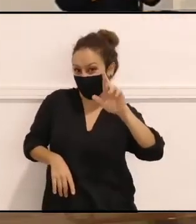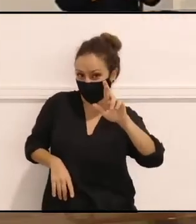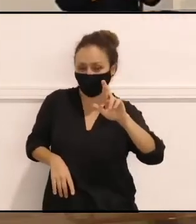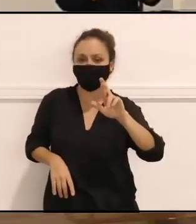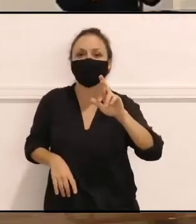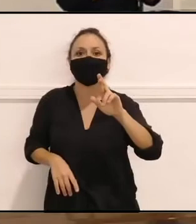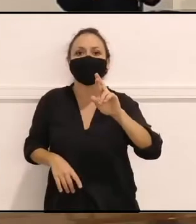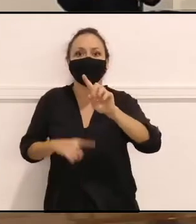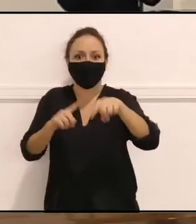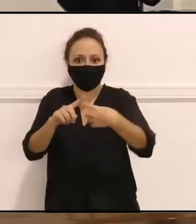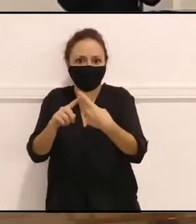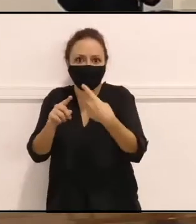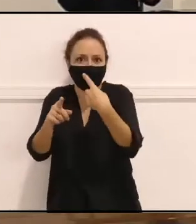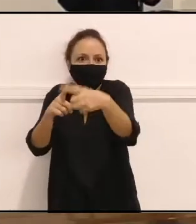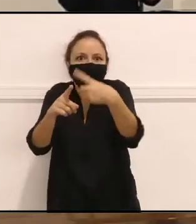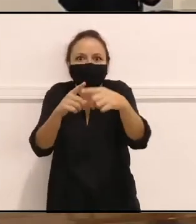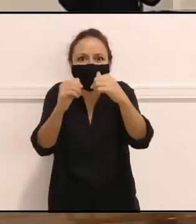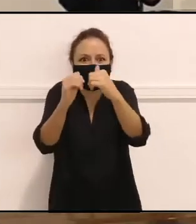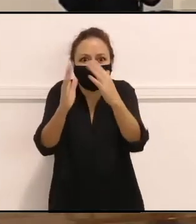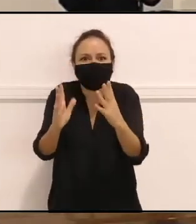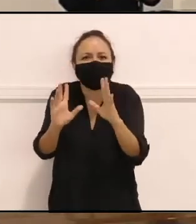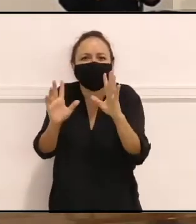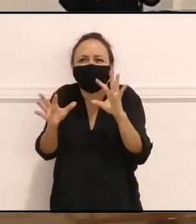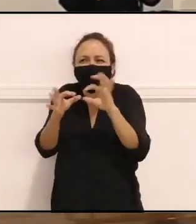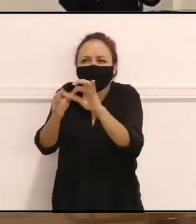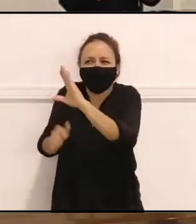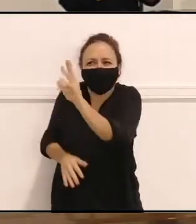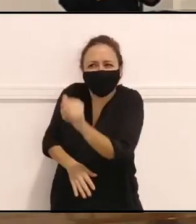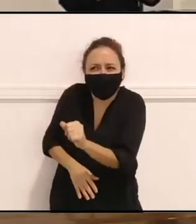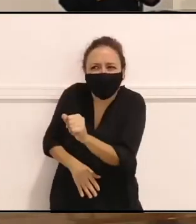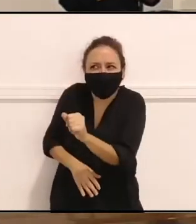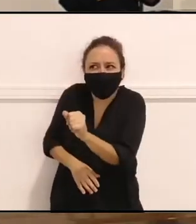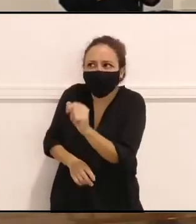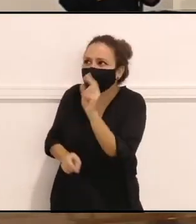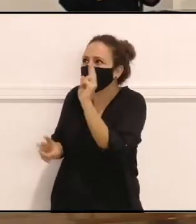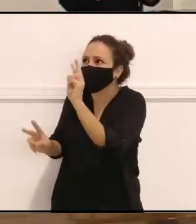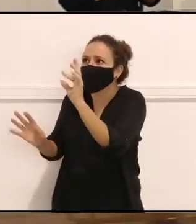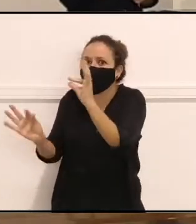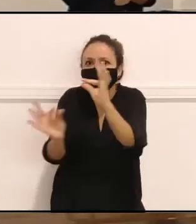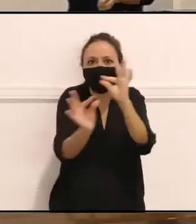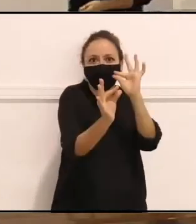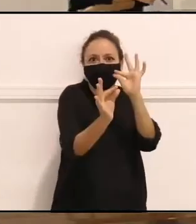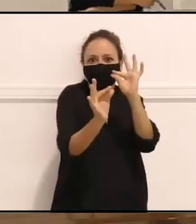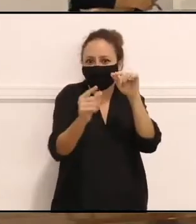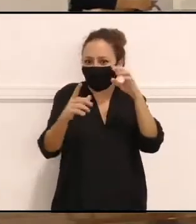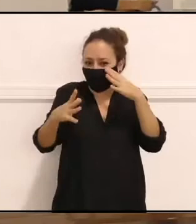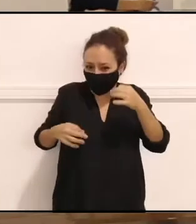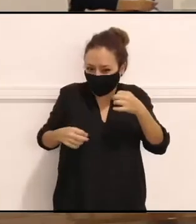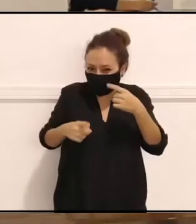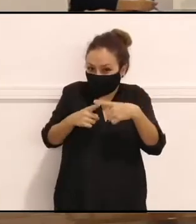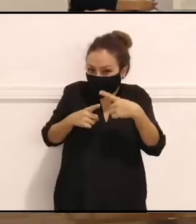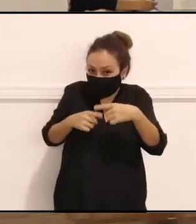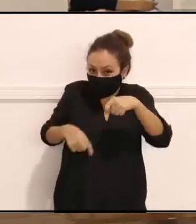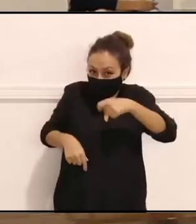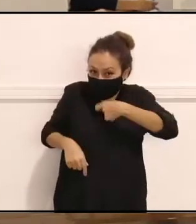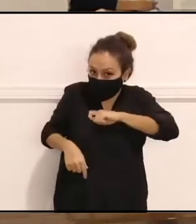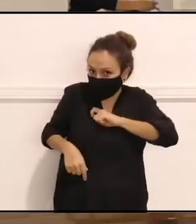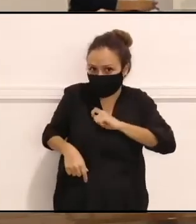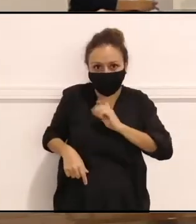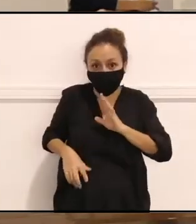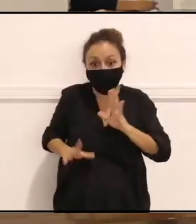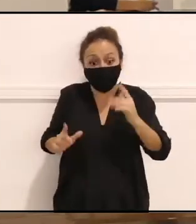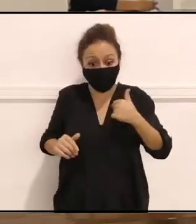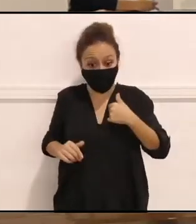acaso, es como complejo, ¿no? Y luego también no he viajado al país de origen de